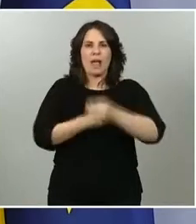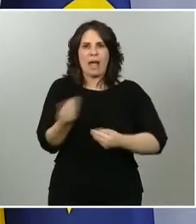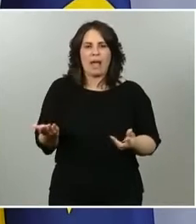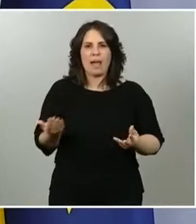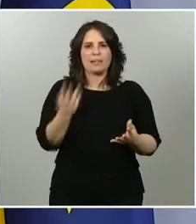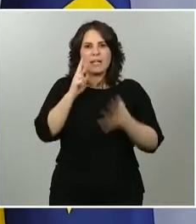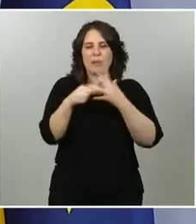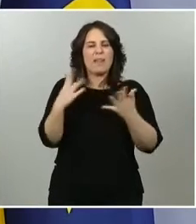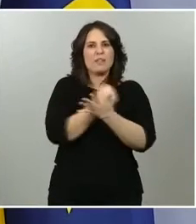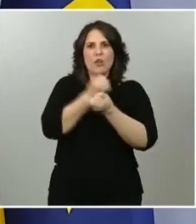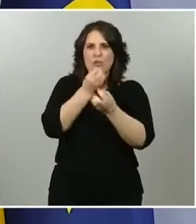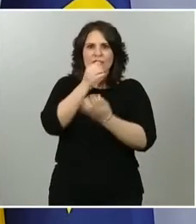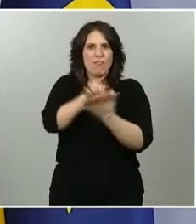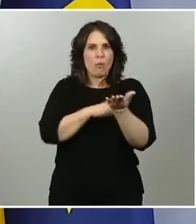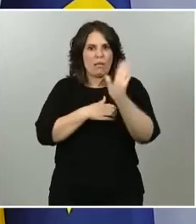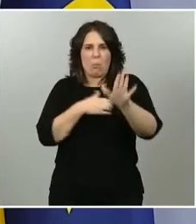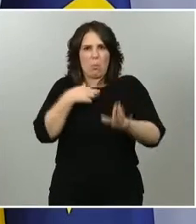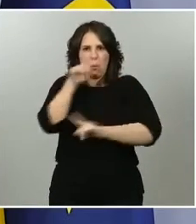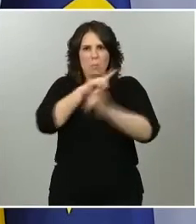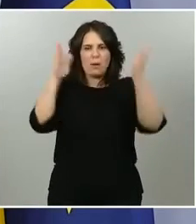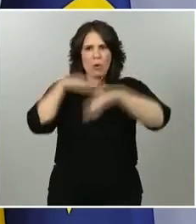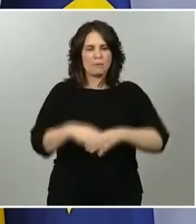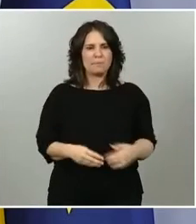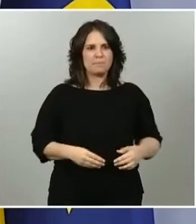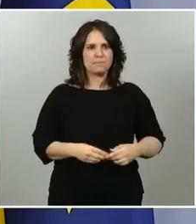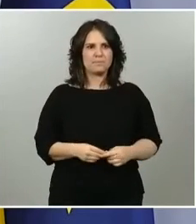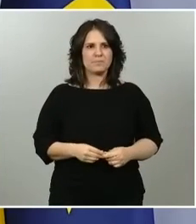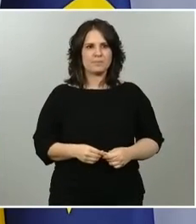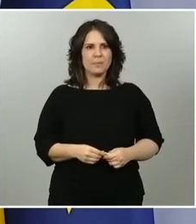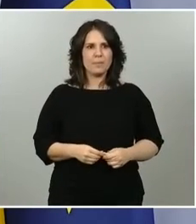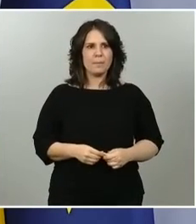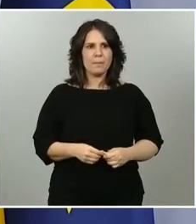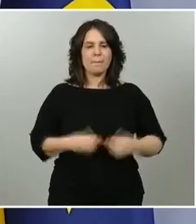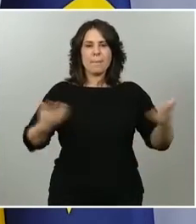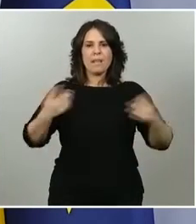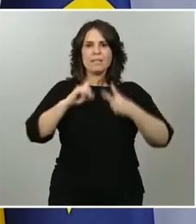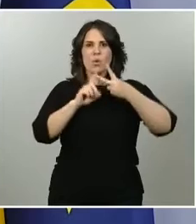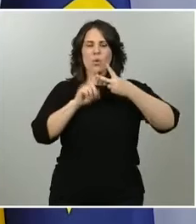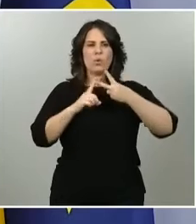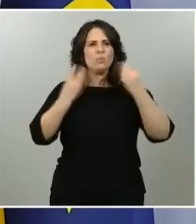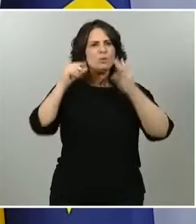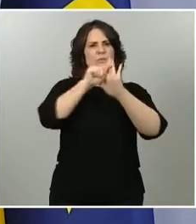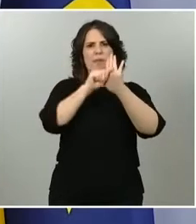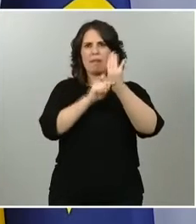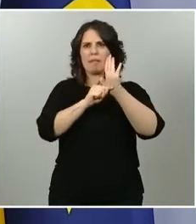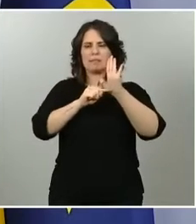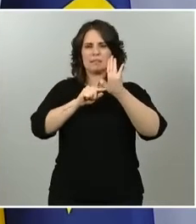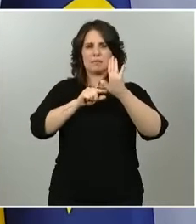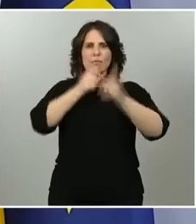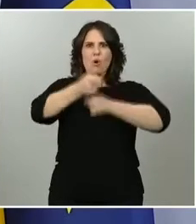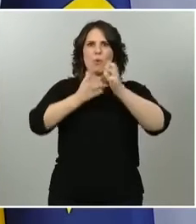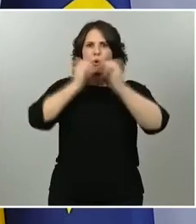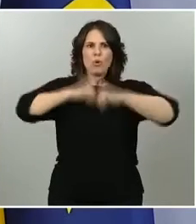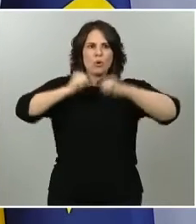los informes que hagamos. Y, en segundo lugar, son muchas las medidas que estamos tomando en distintas fases que vamos a ir progresando y las estamos